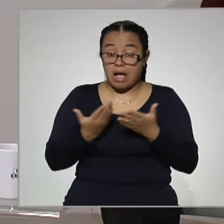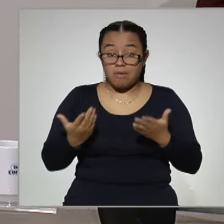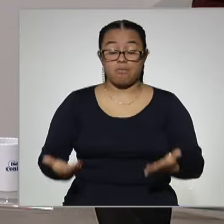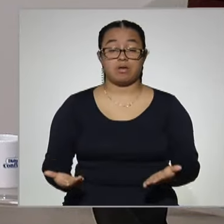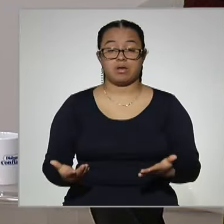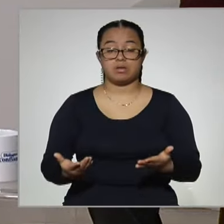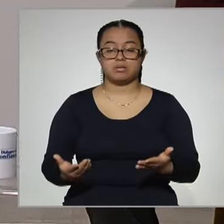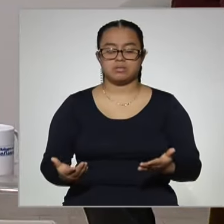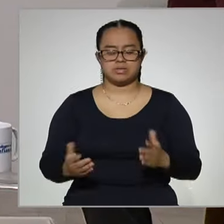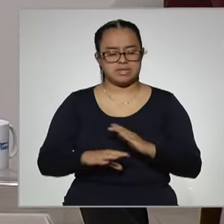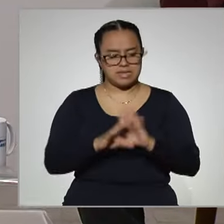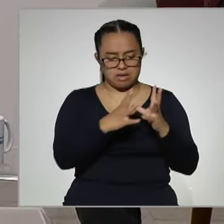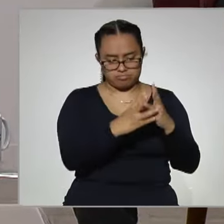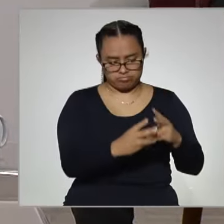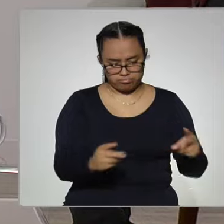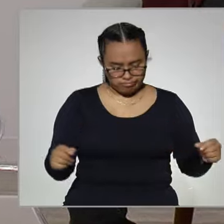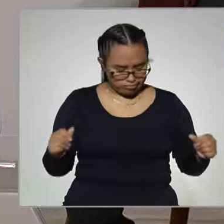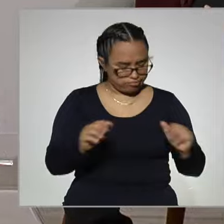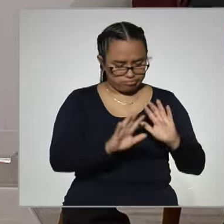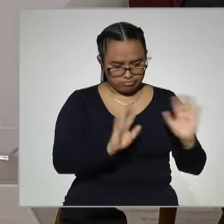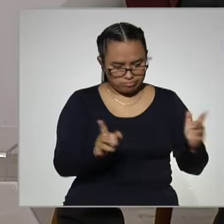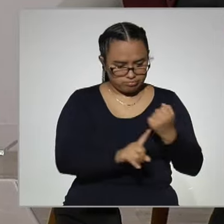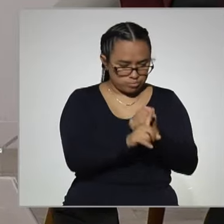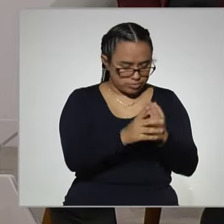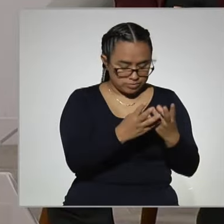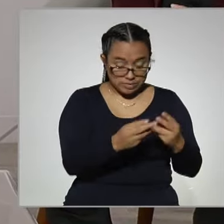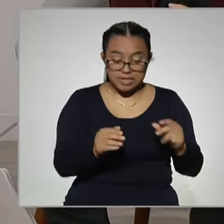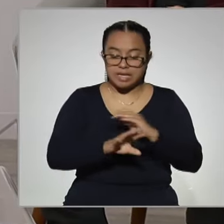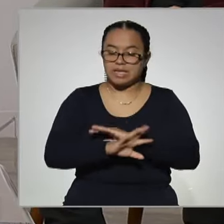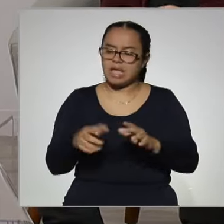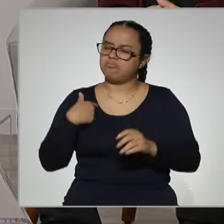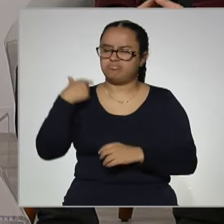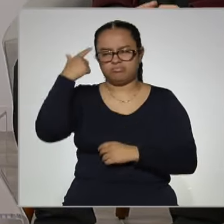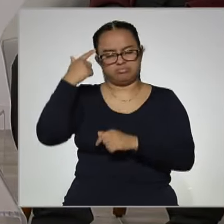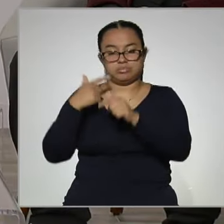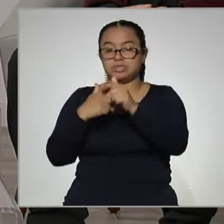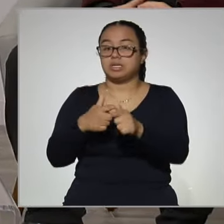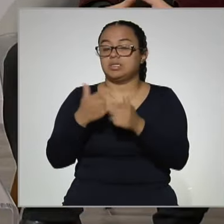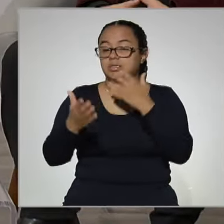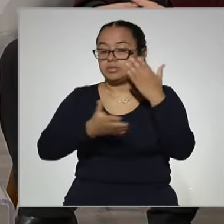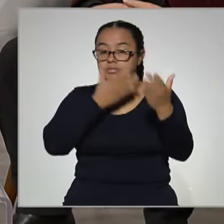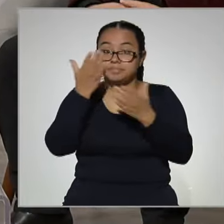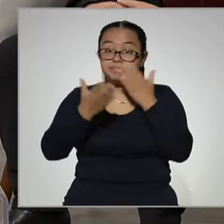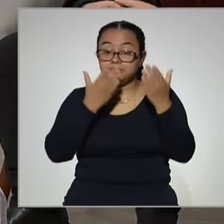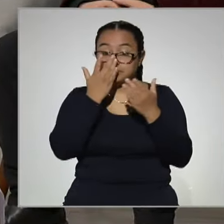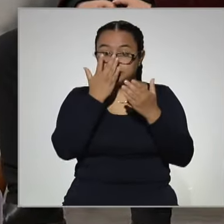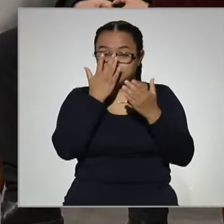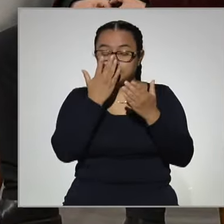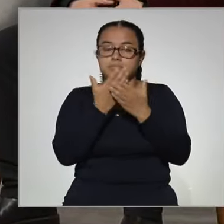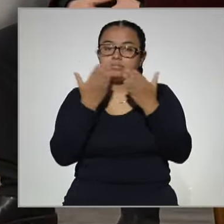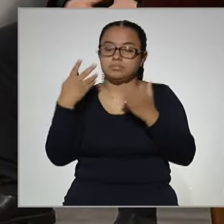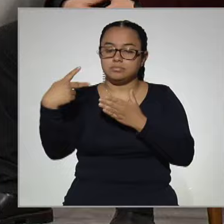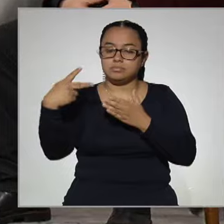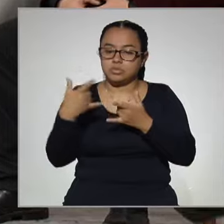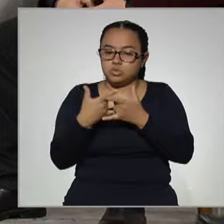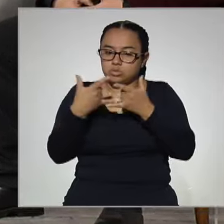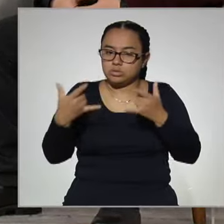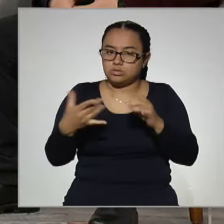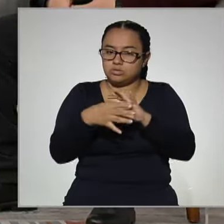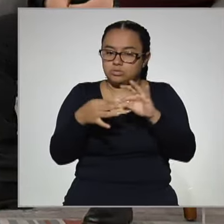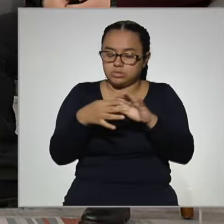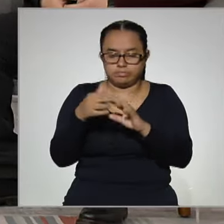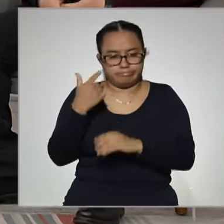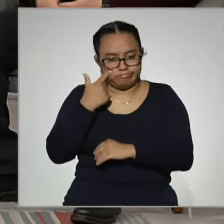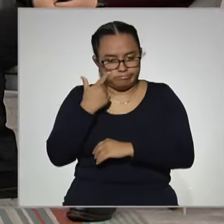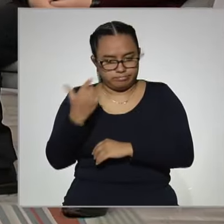alguna manera lo superó, resolvió y decidió continuar con sus estudios. Y de esta manera nos comparte su experiencia. La